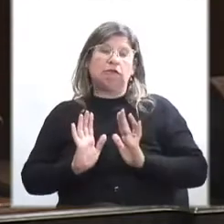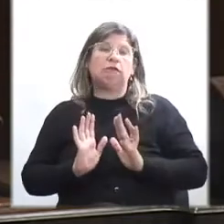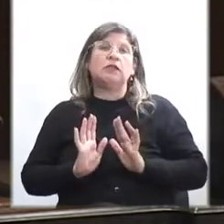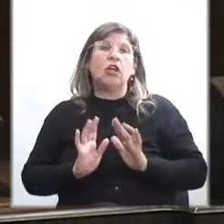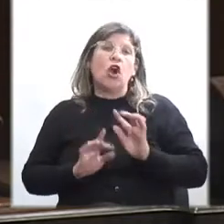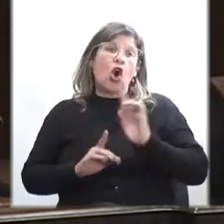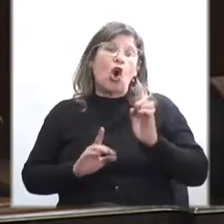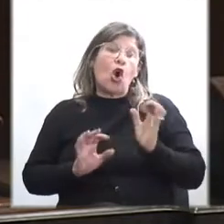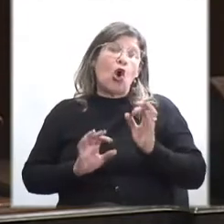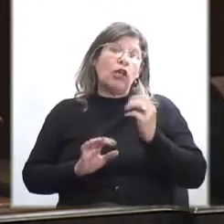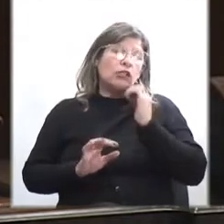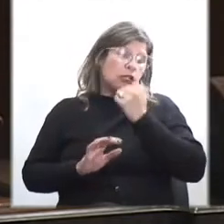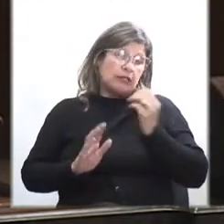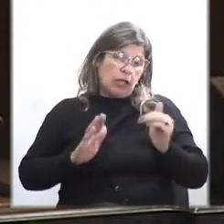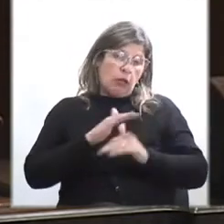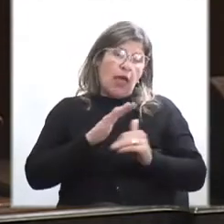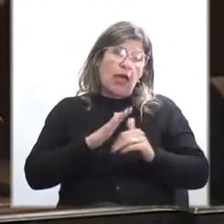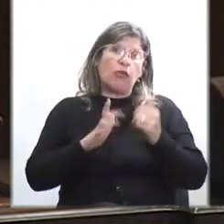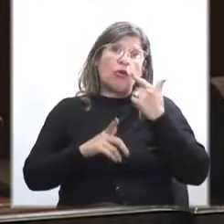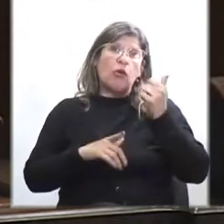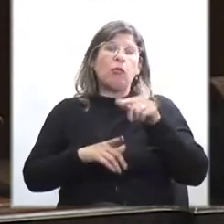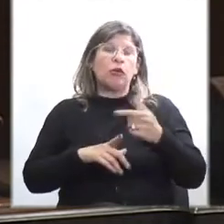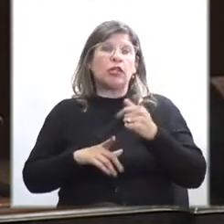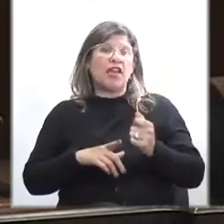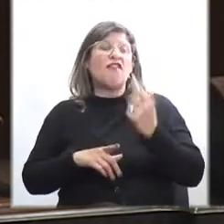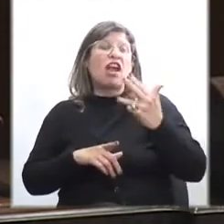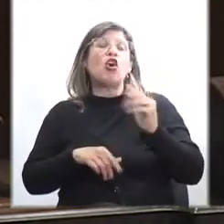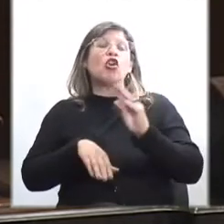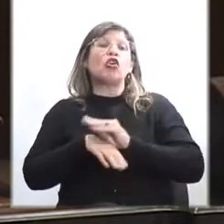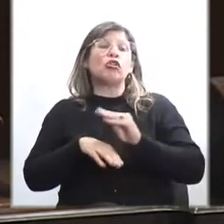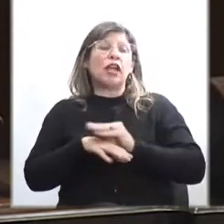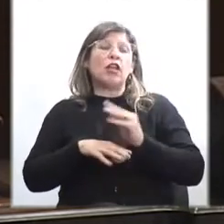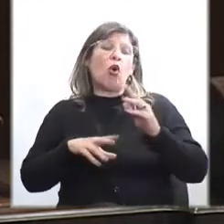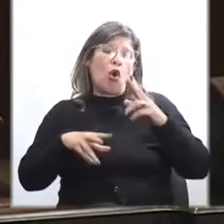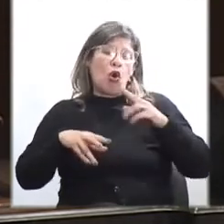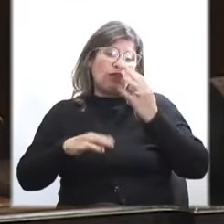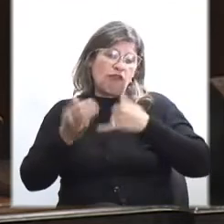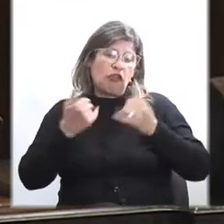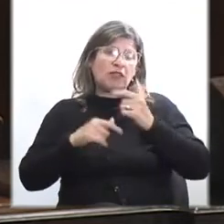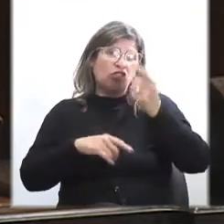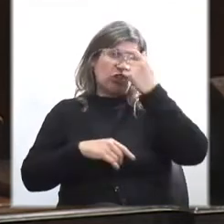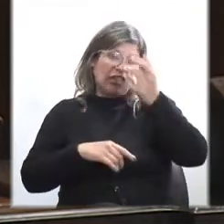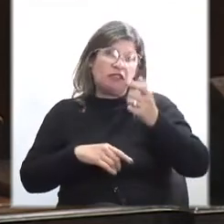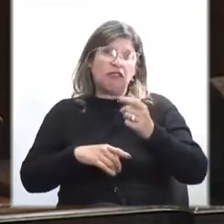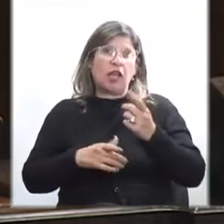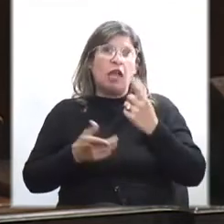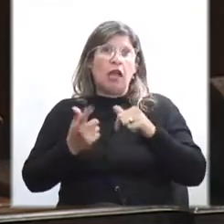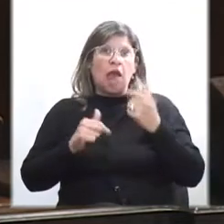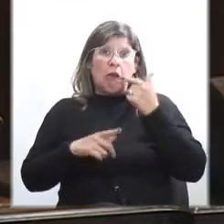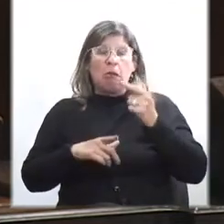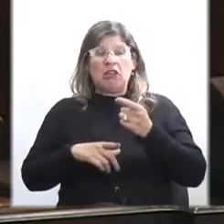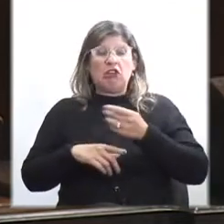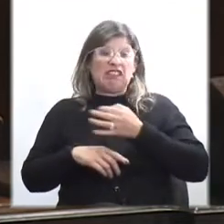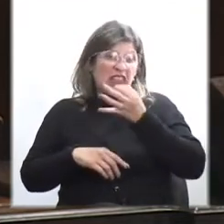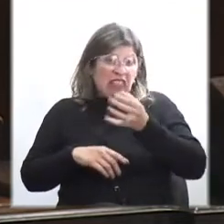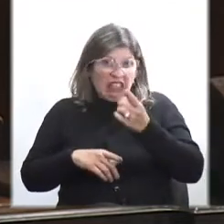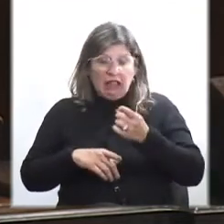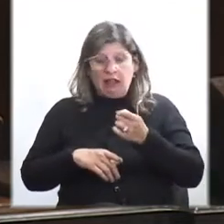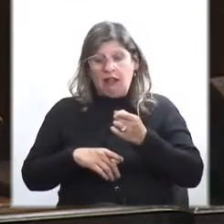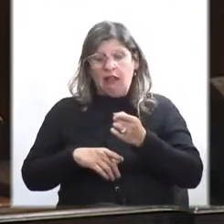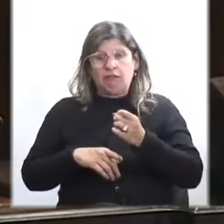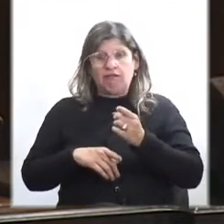reservado porque está en juego valores culturales o información científica. Pero que se declare reservado